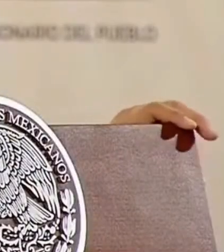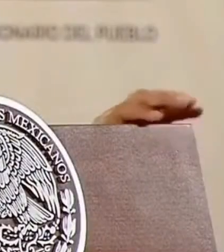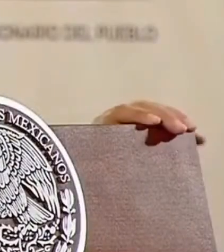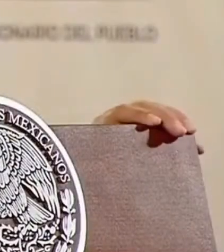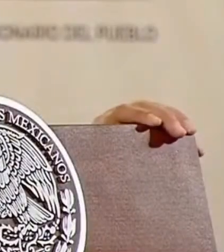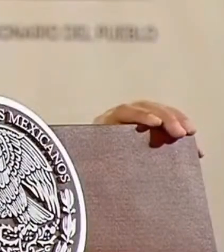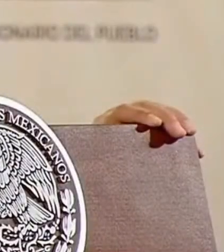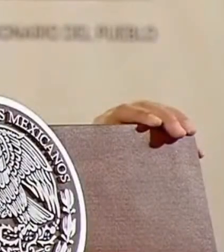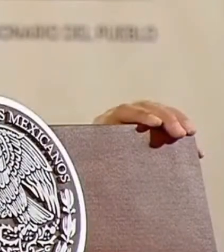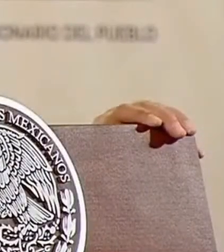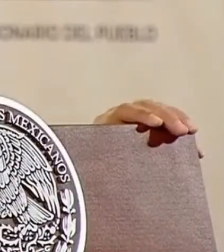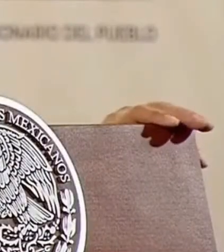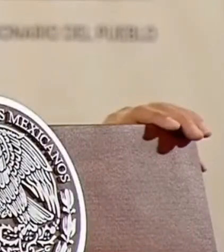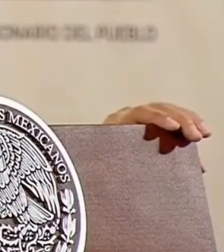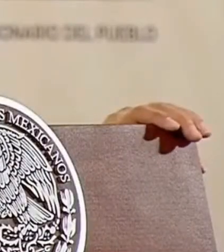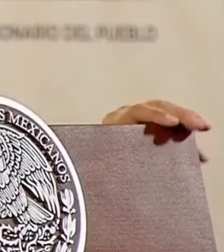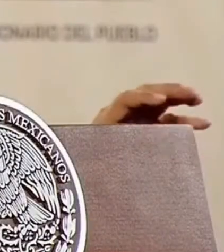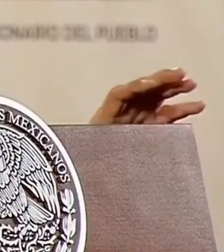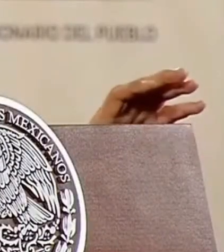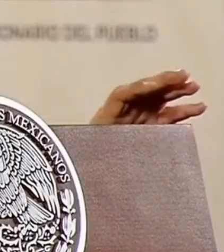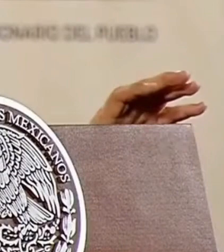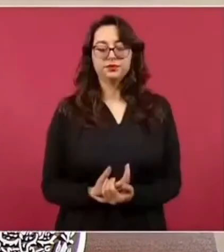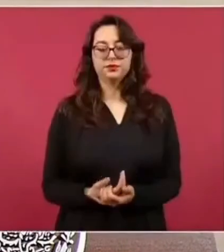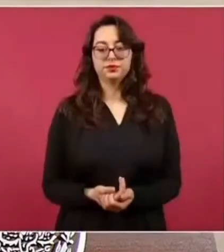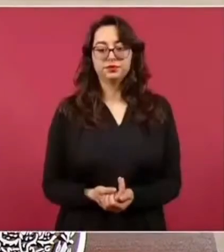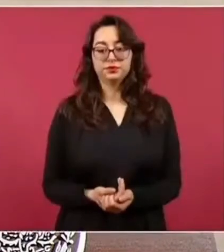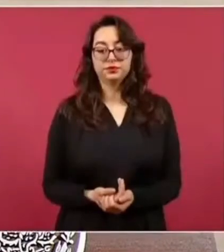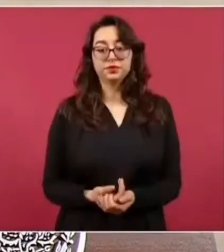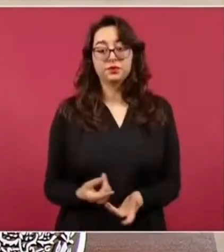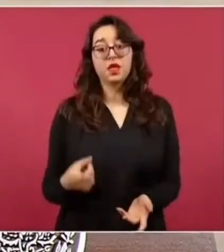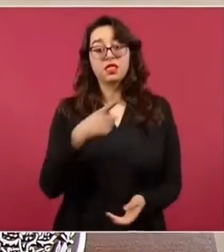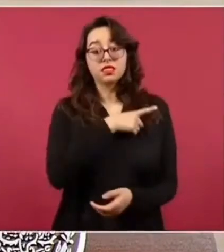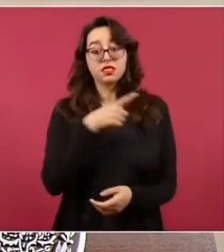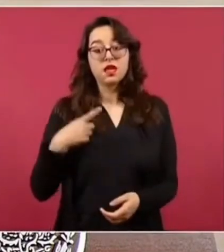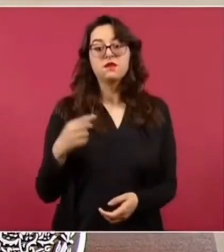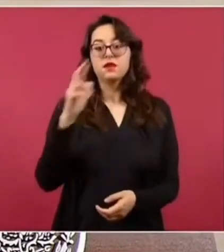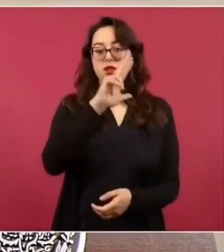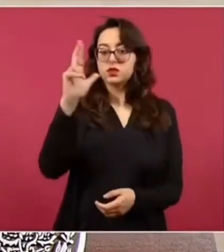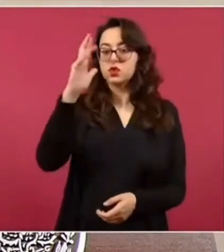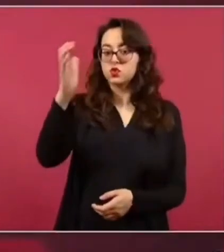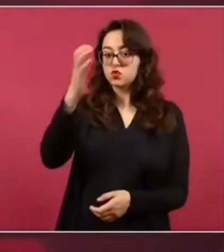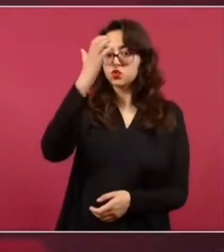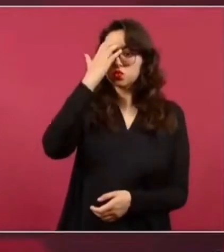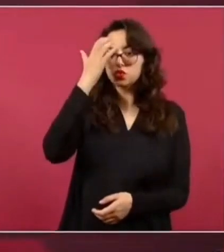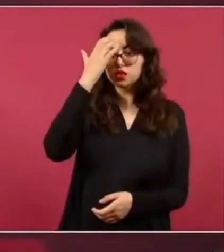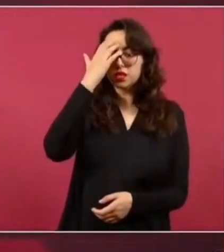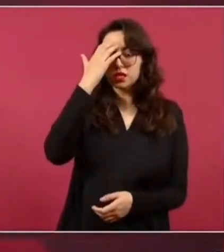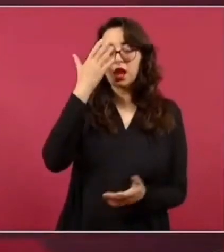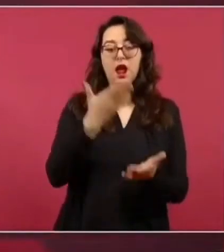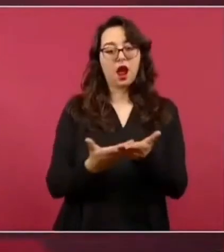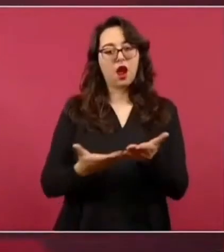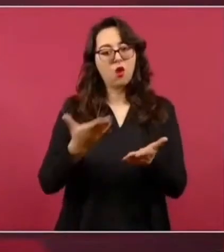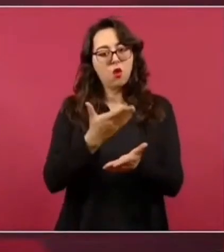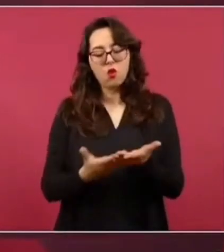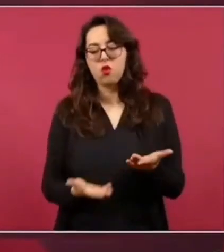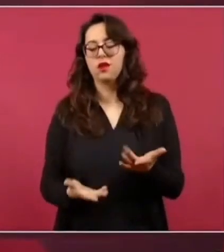reconozca de que ya no son los tiempos de antes de que había impunidad